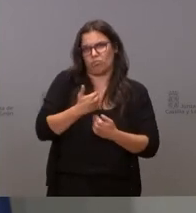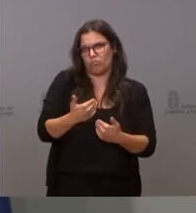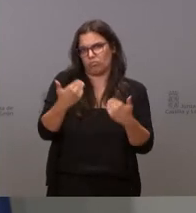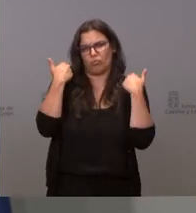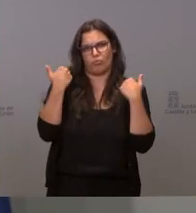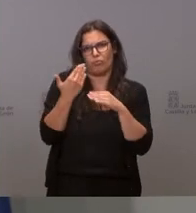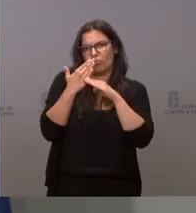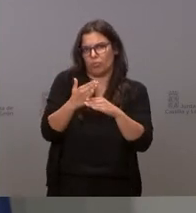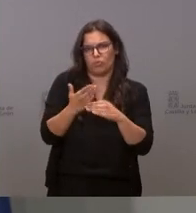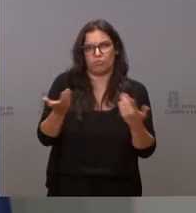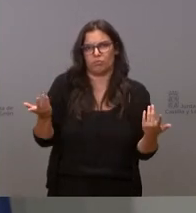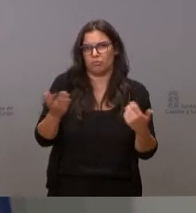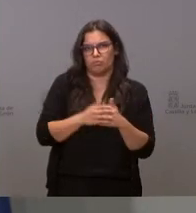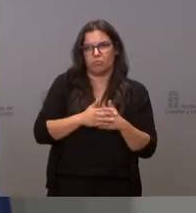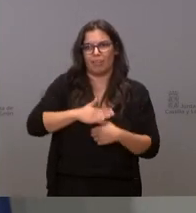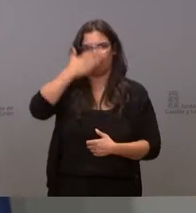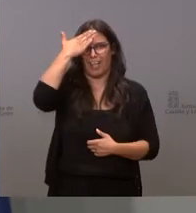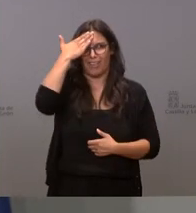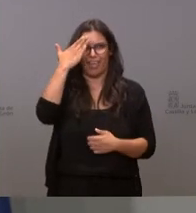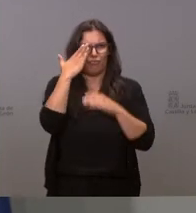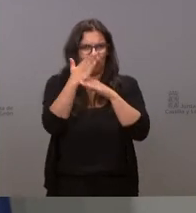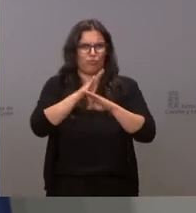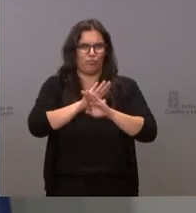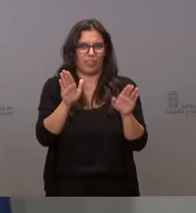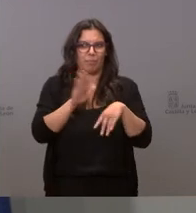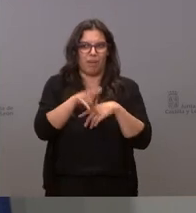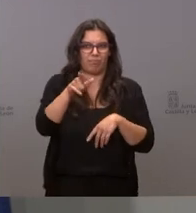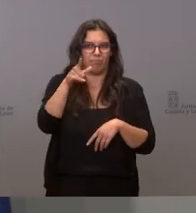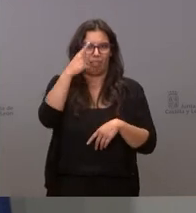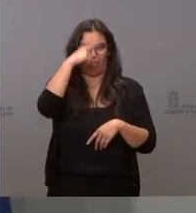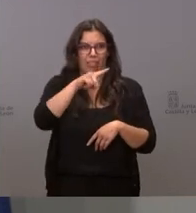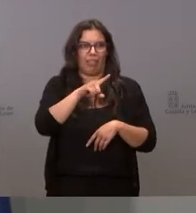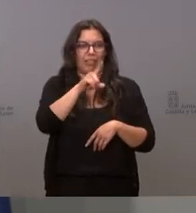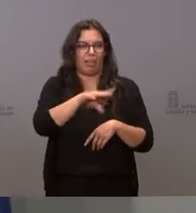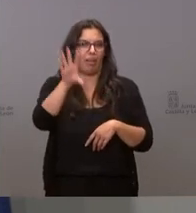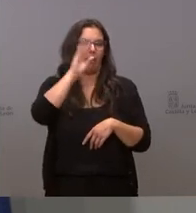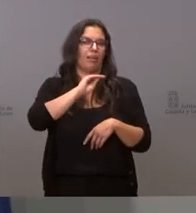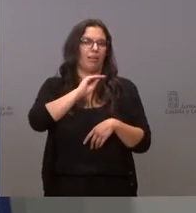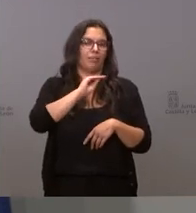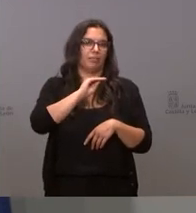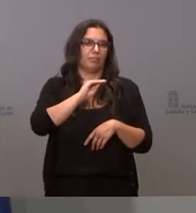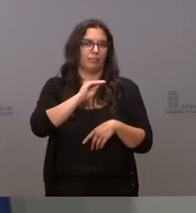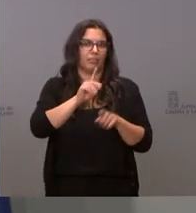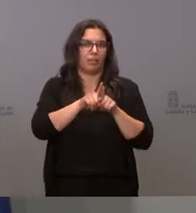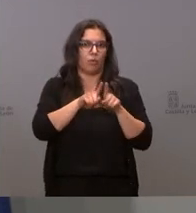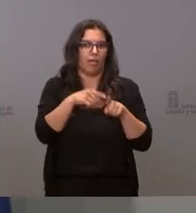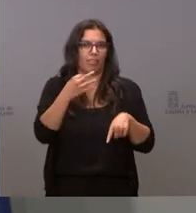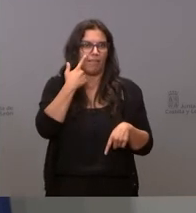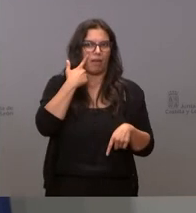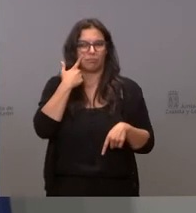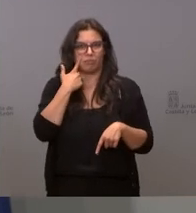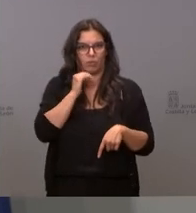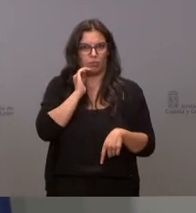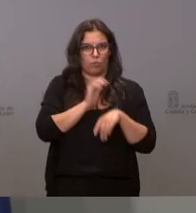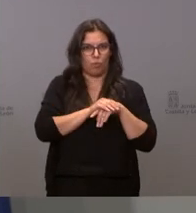y lo suficientemente sensatos para entender la conveniencia de vigilar el cumplimiento de las normas